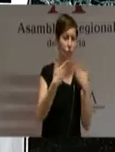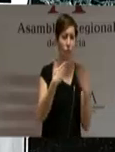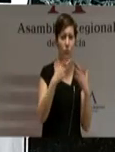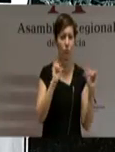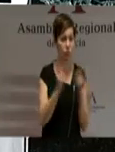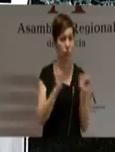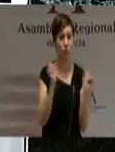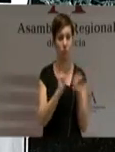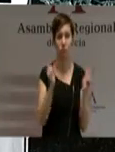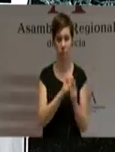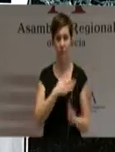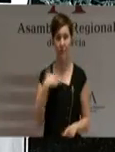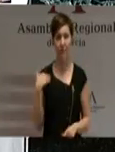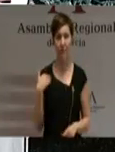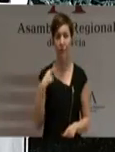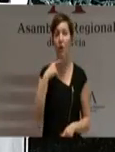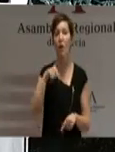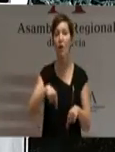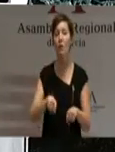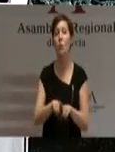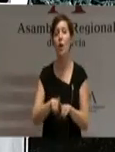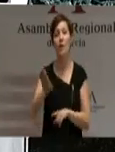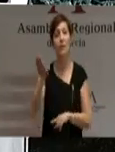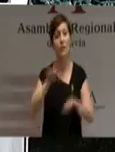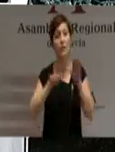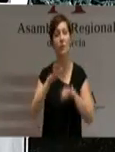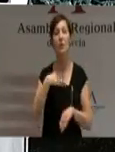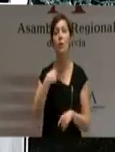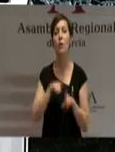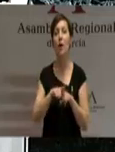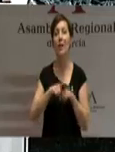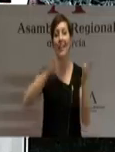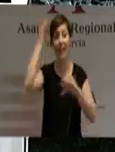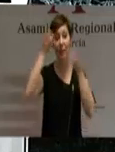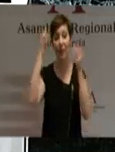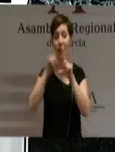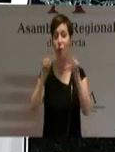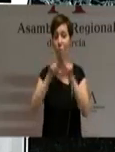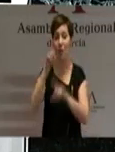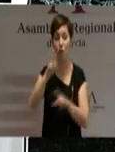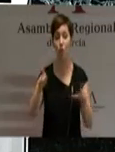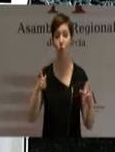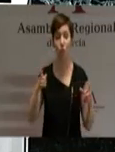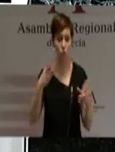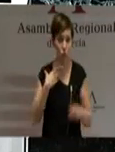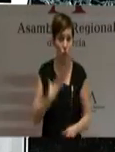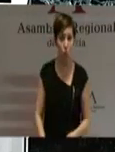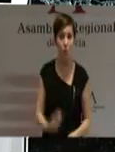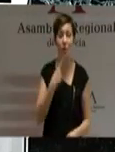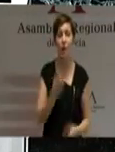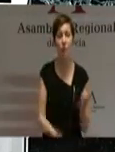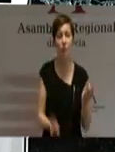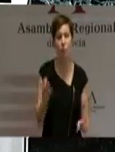Hago aquí un llamamiento a la imprescindible y contrastable creatividad de la empresaria de un murciano para culminar con éxito estos